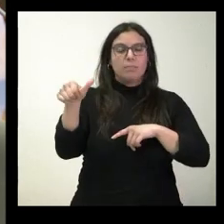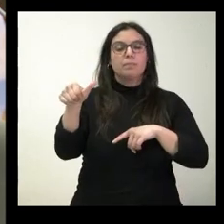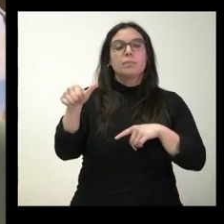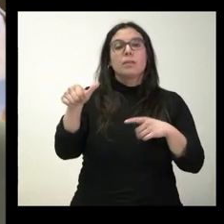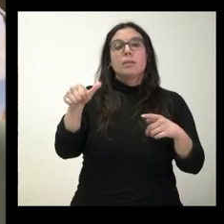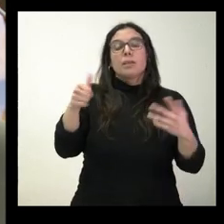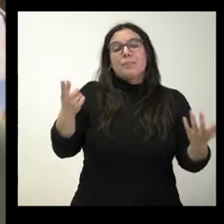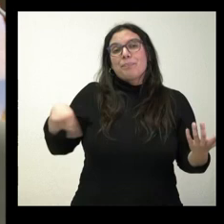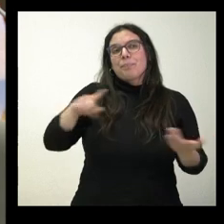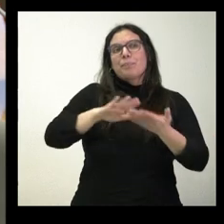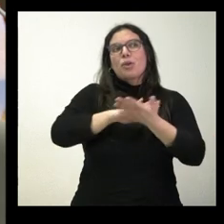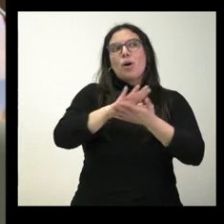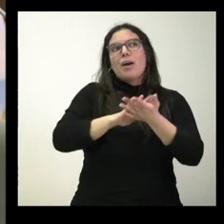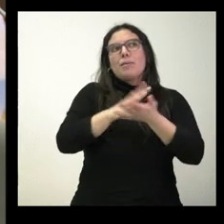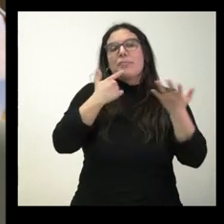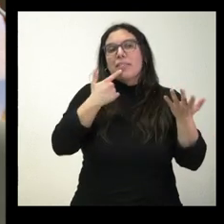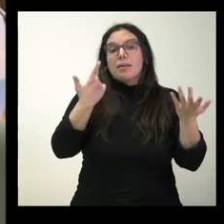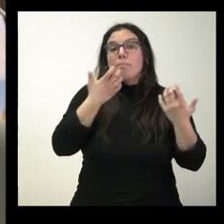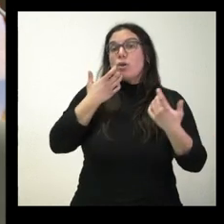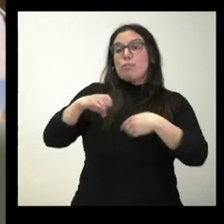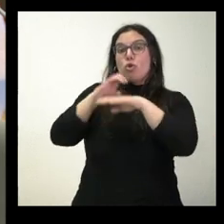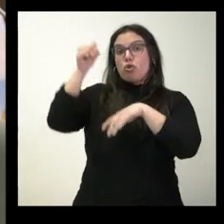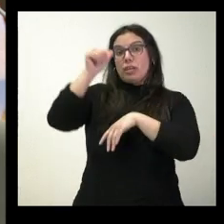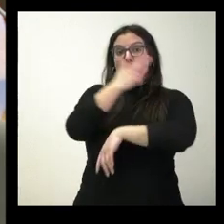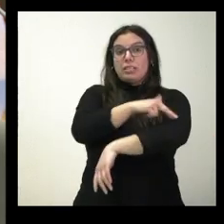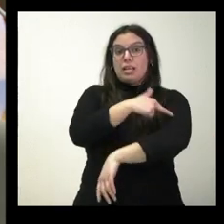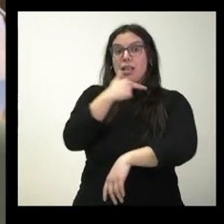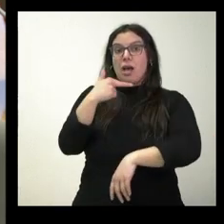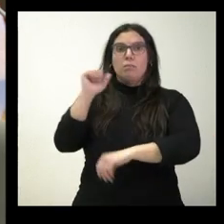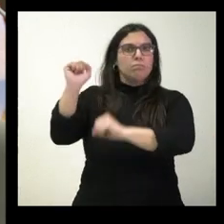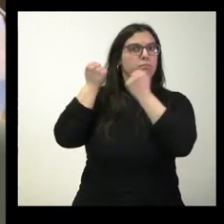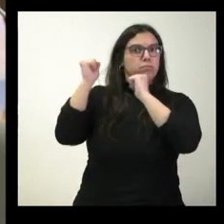Bueno, pues hablan, entre otras cosas, de que el consejero de Sanidad no les recibe.